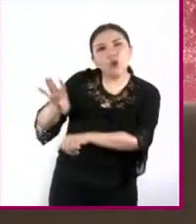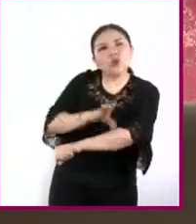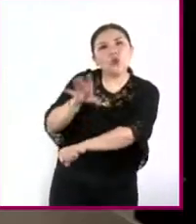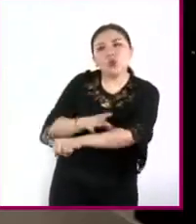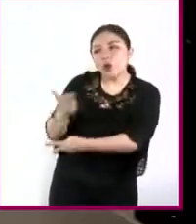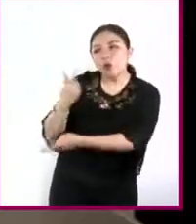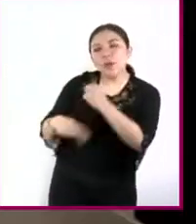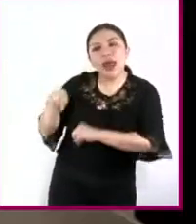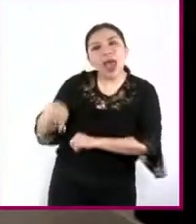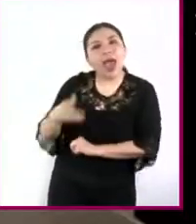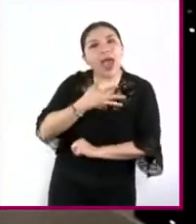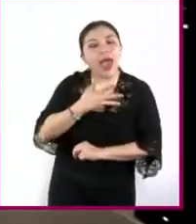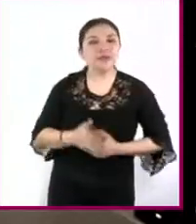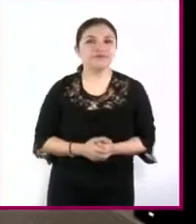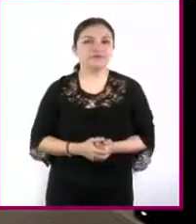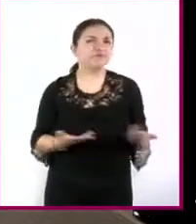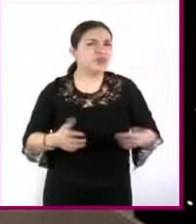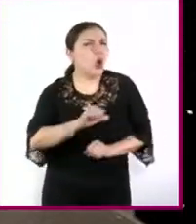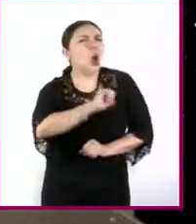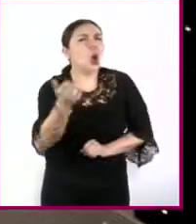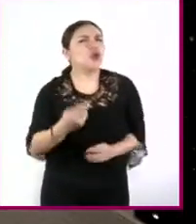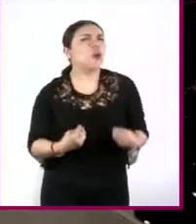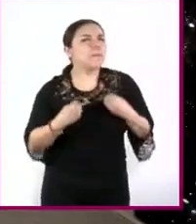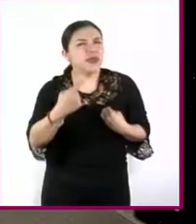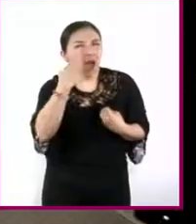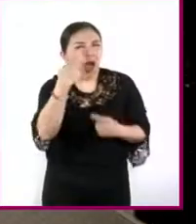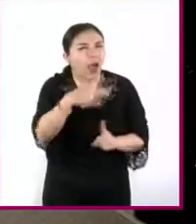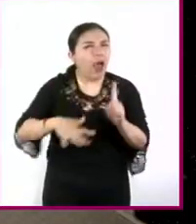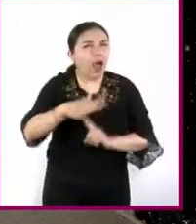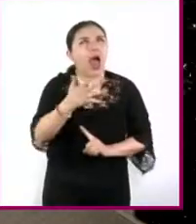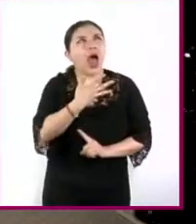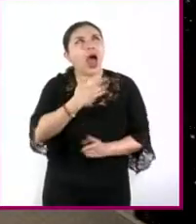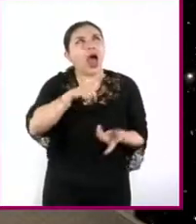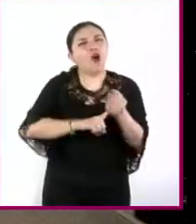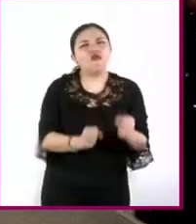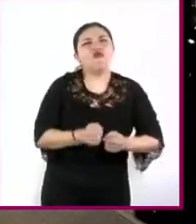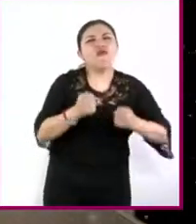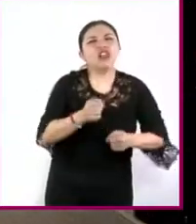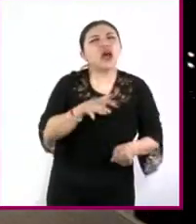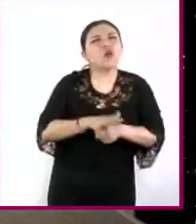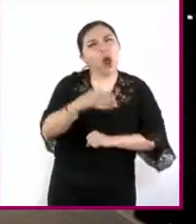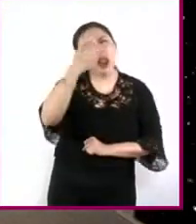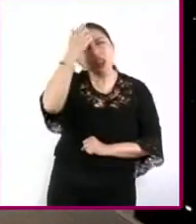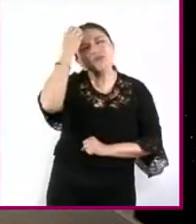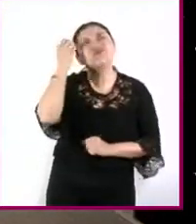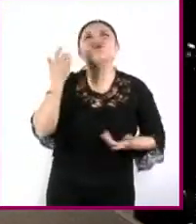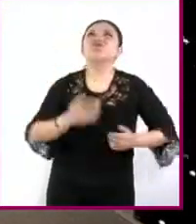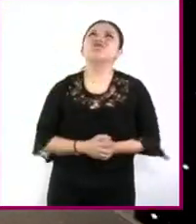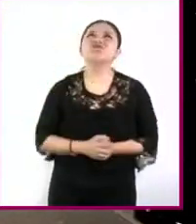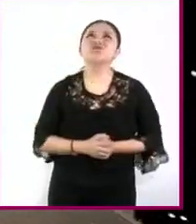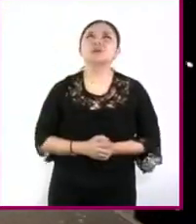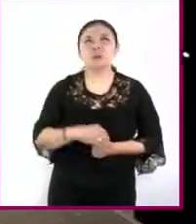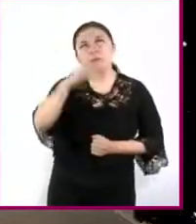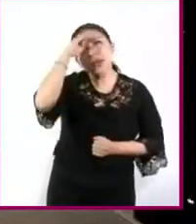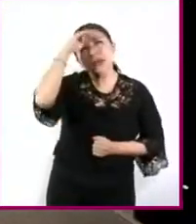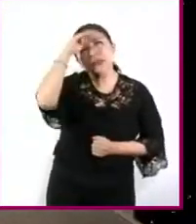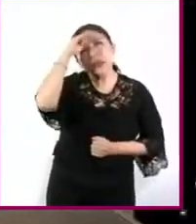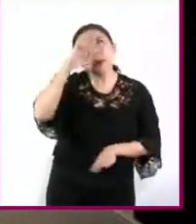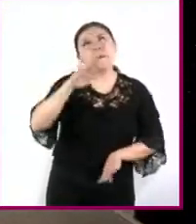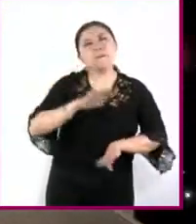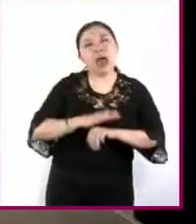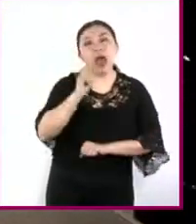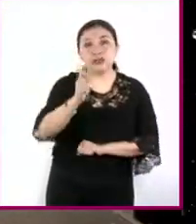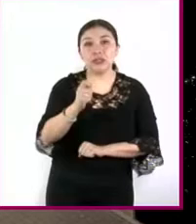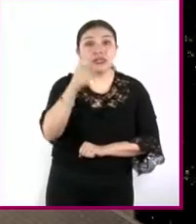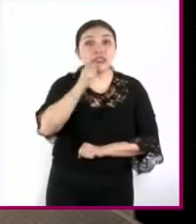cargarlo en qué otros aspectos cotidianos crees que se aplican estas fuerzas memo pues el más notorio es que nuestros